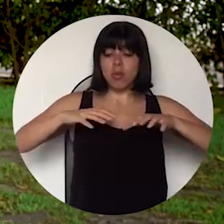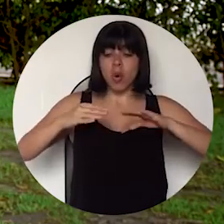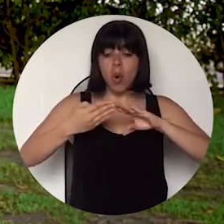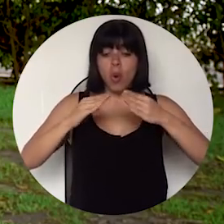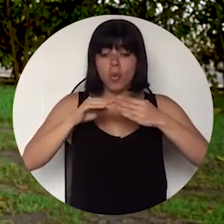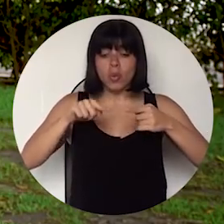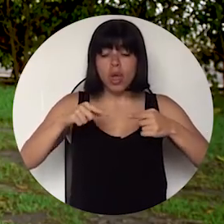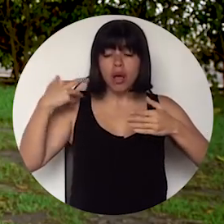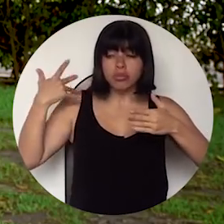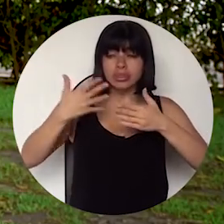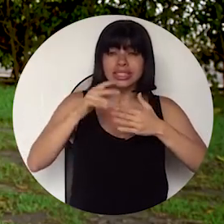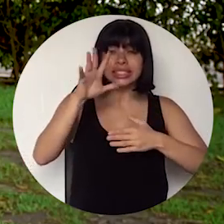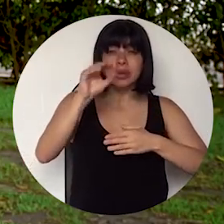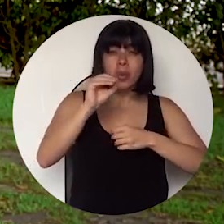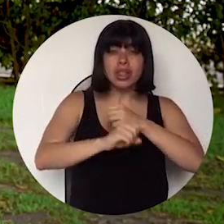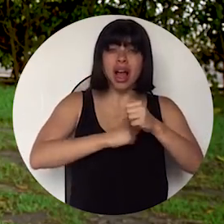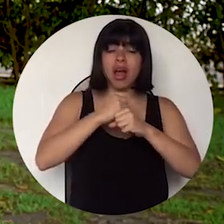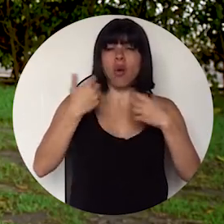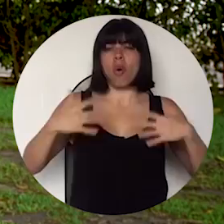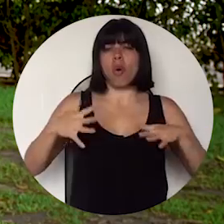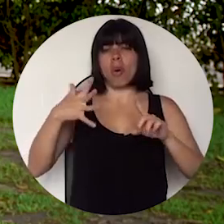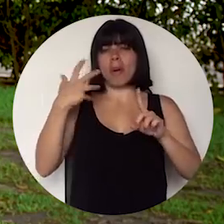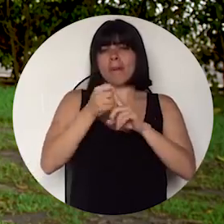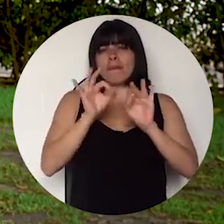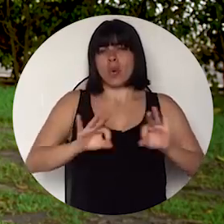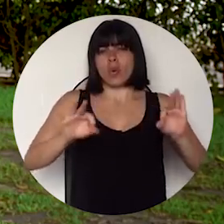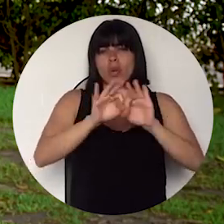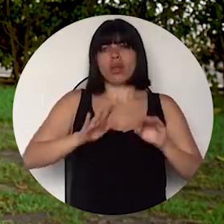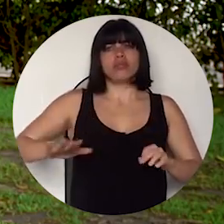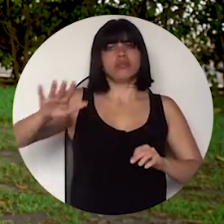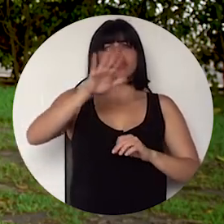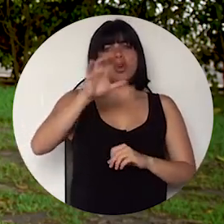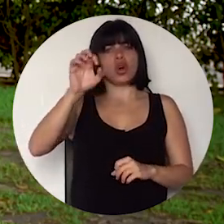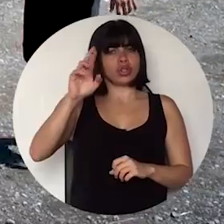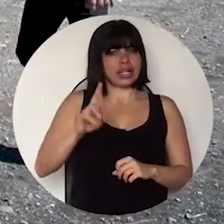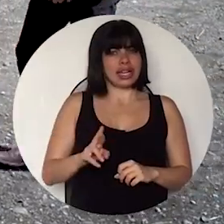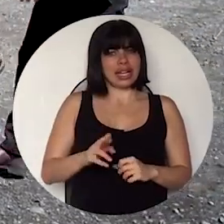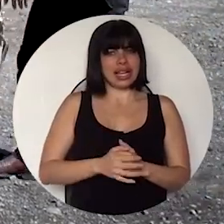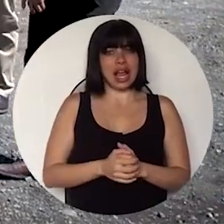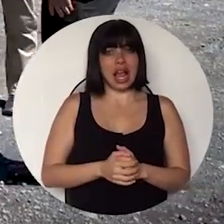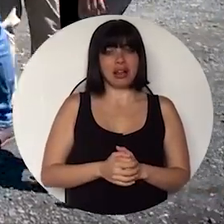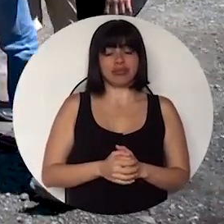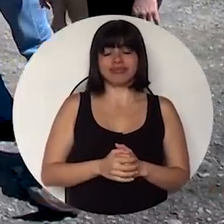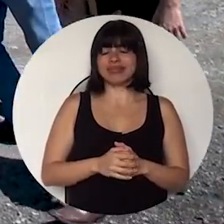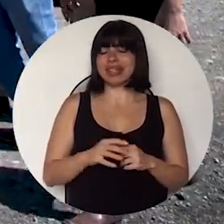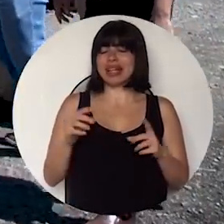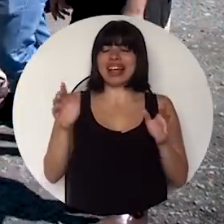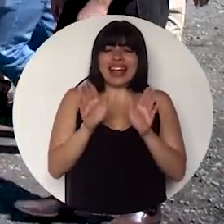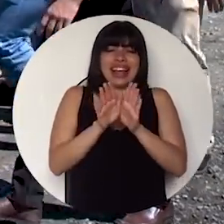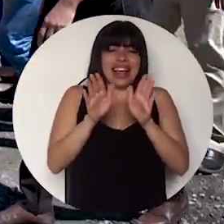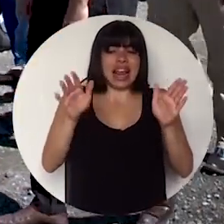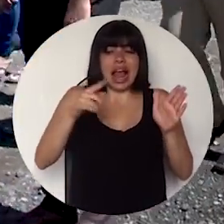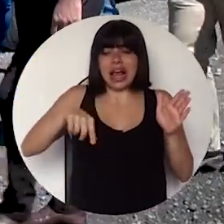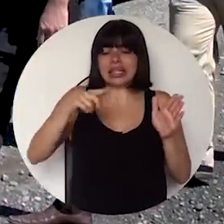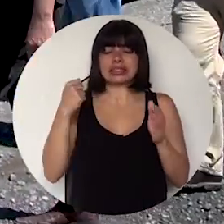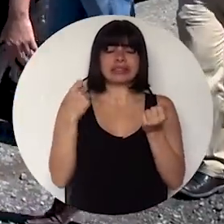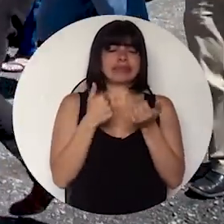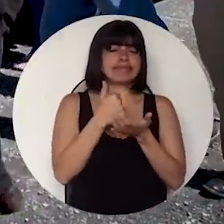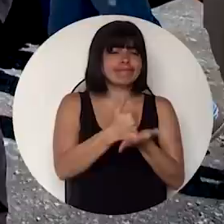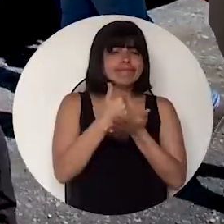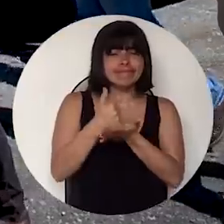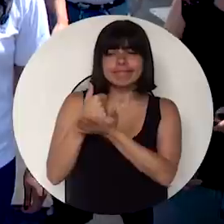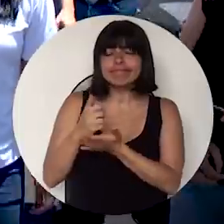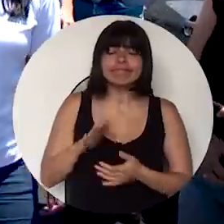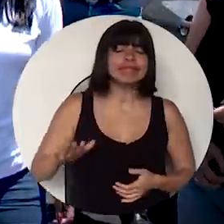El Movimiento Comunal durante 50 años ha tenido un impacto importantísimo en Costa Rica. En todo el sentido de la palabra, le han ayudado